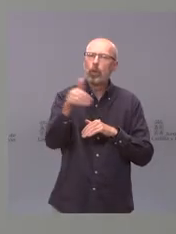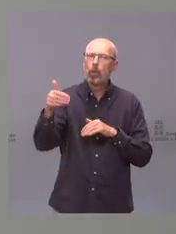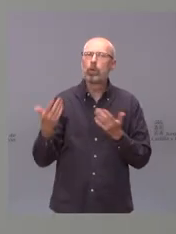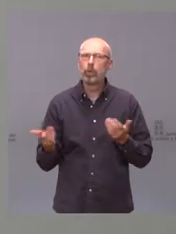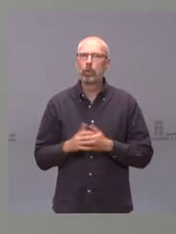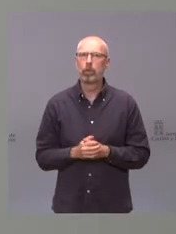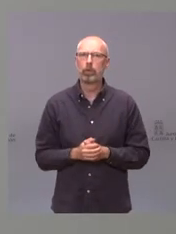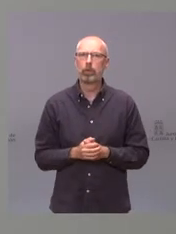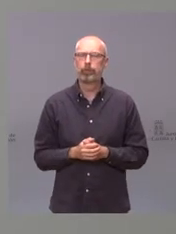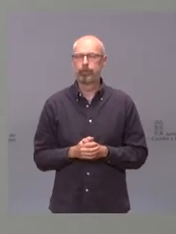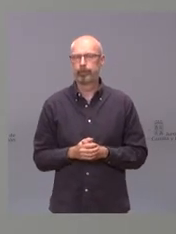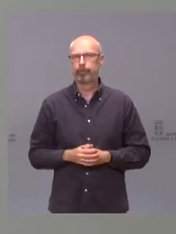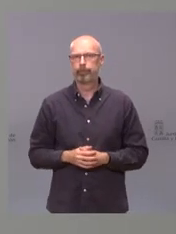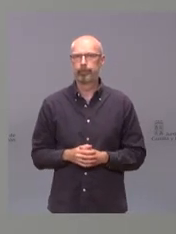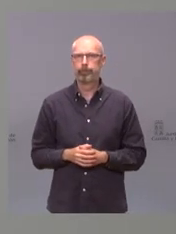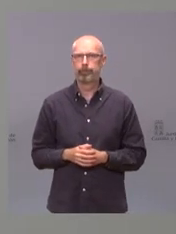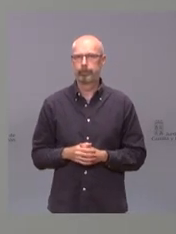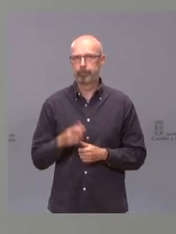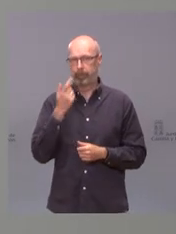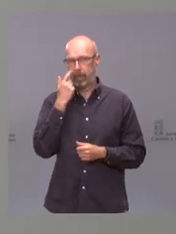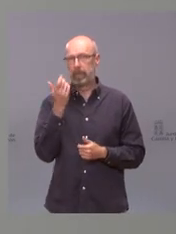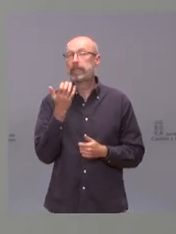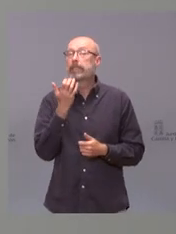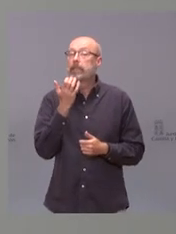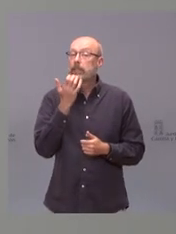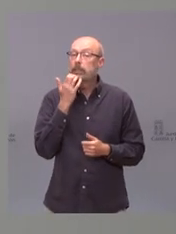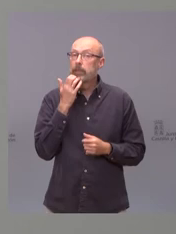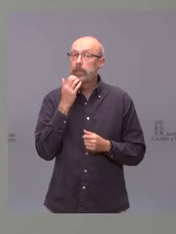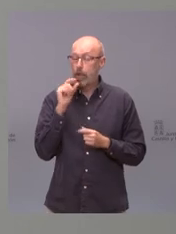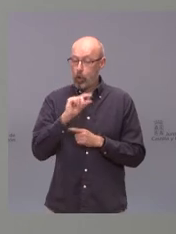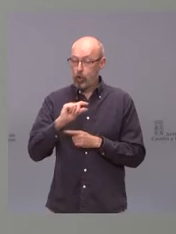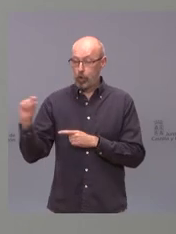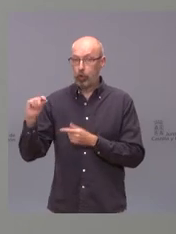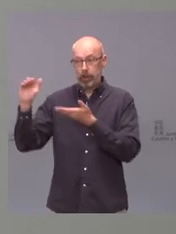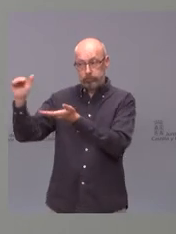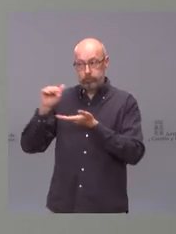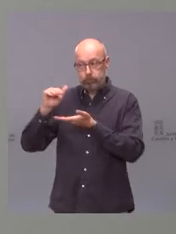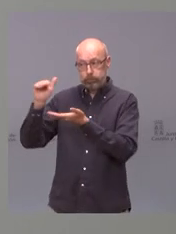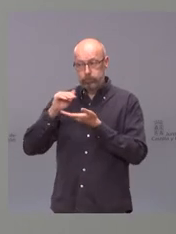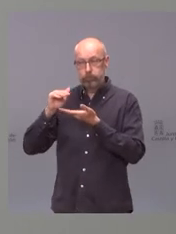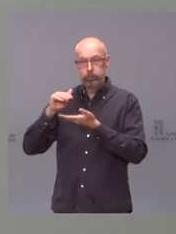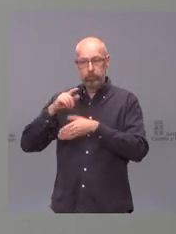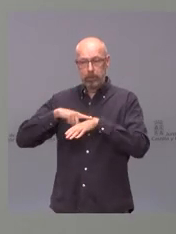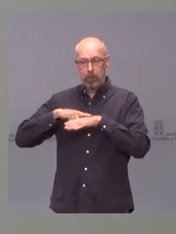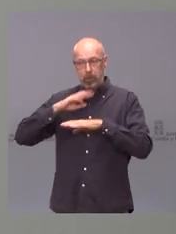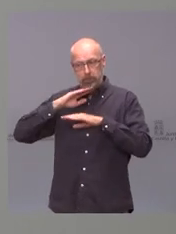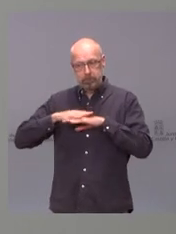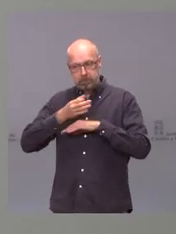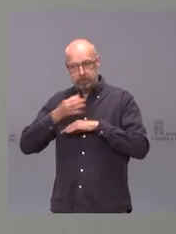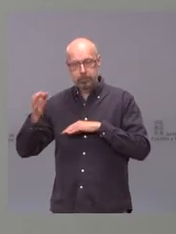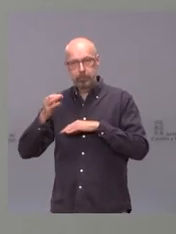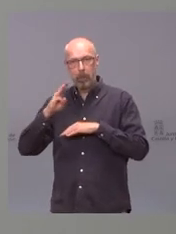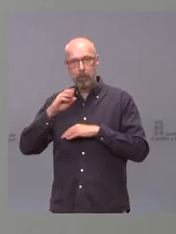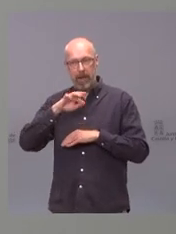bueno si seguimos recibiendo las dosis tal y como está previsto para Pfizer